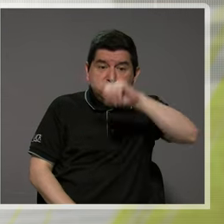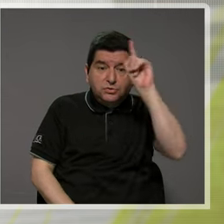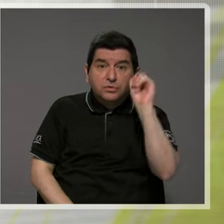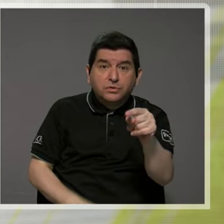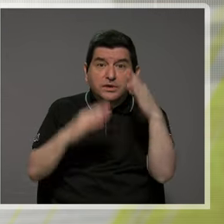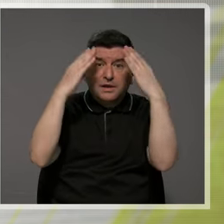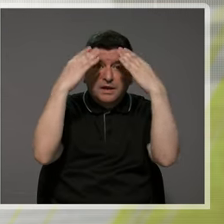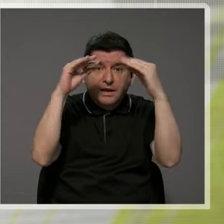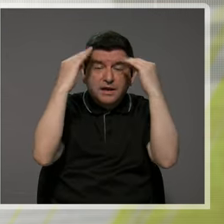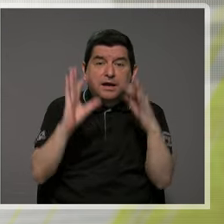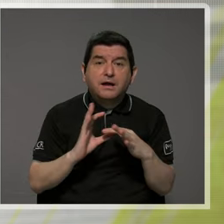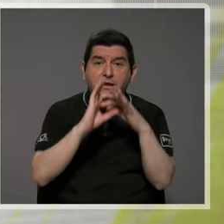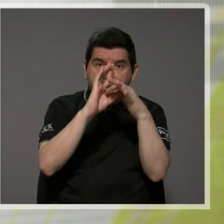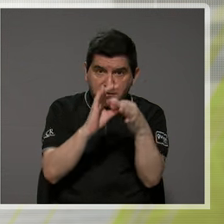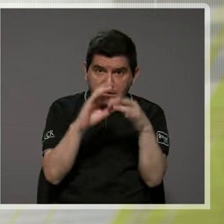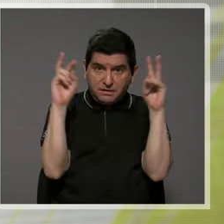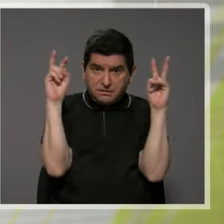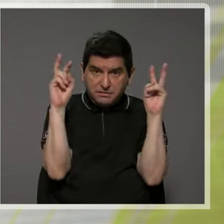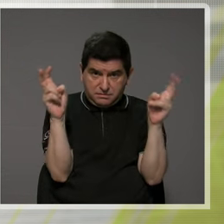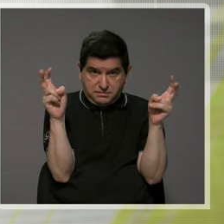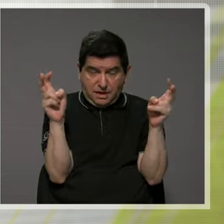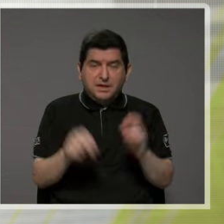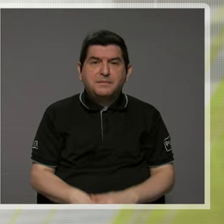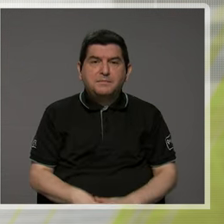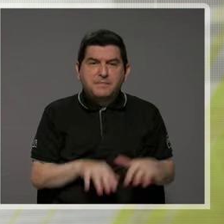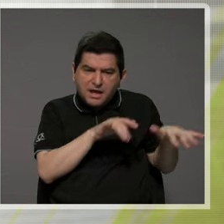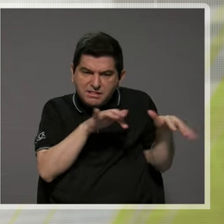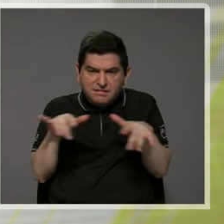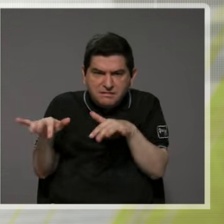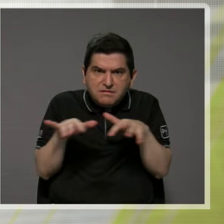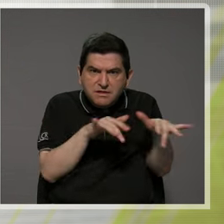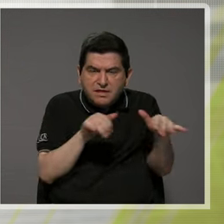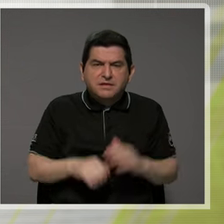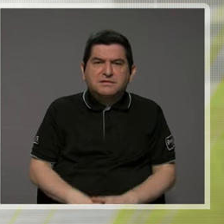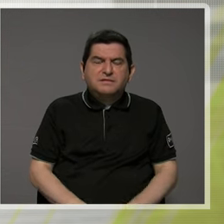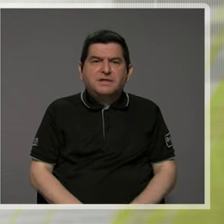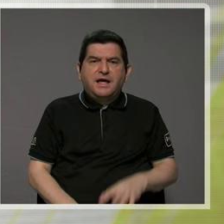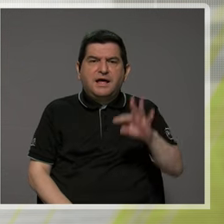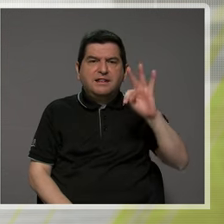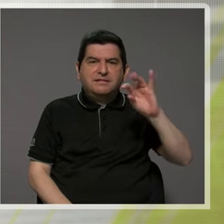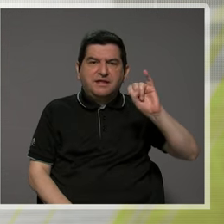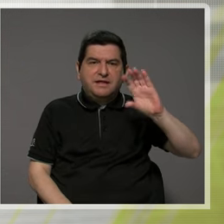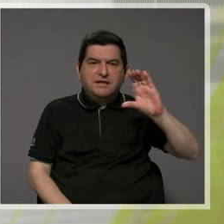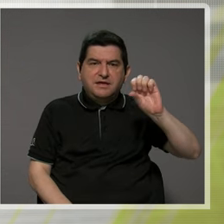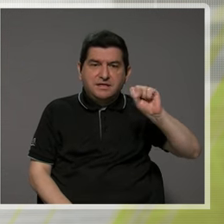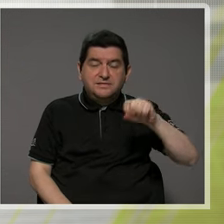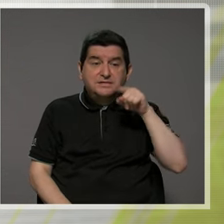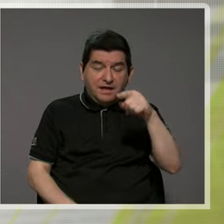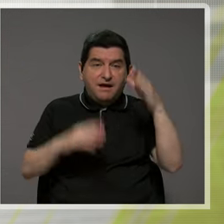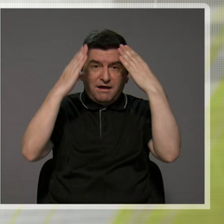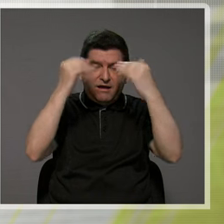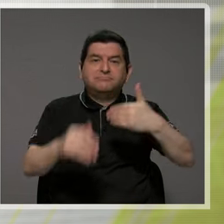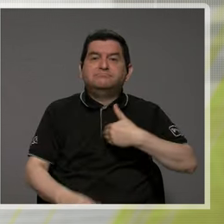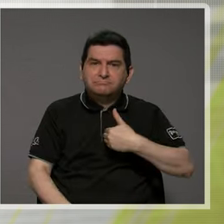información sobre los temas de digitalización, de ethics, ahí está ese informe.